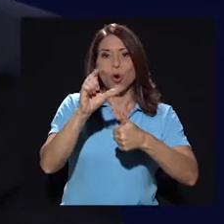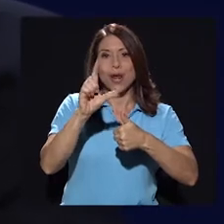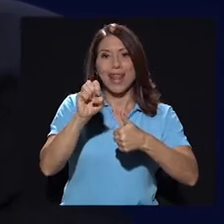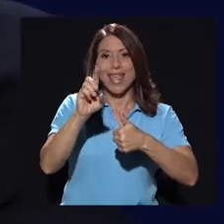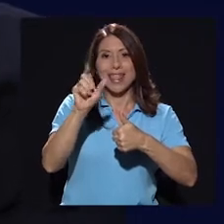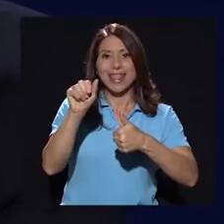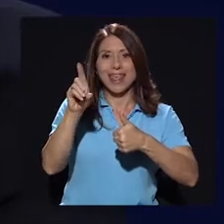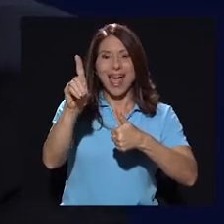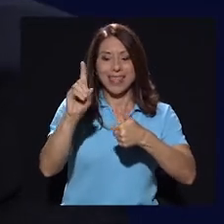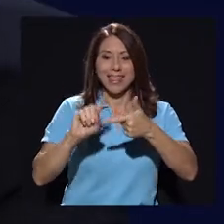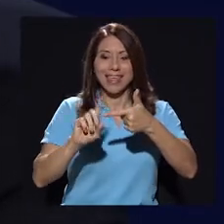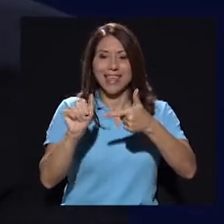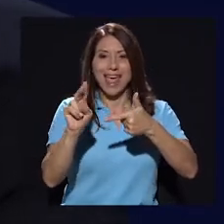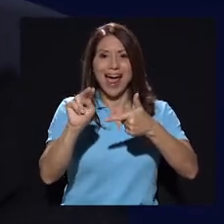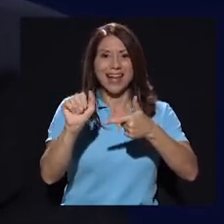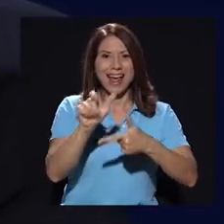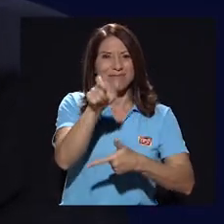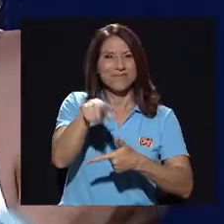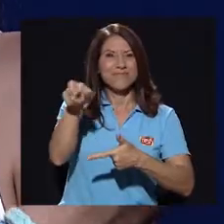y Ana.